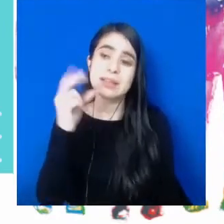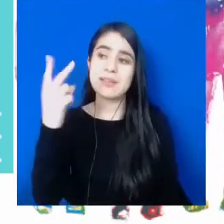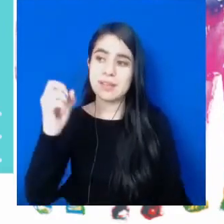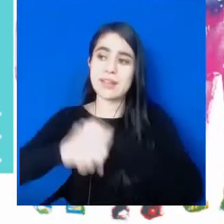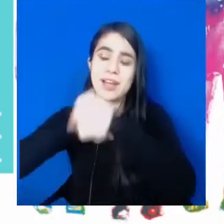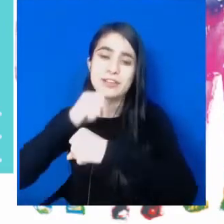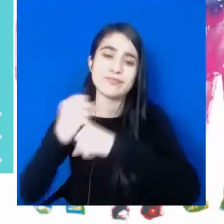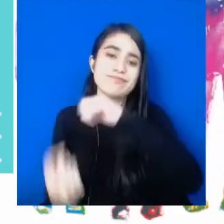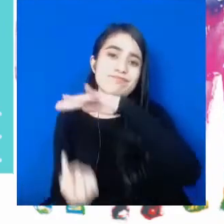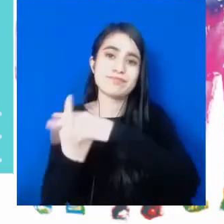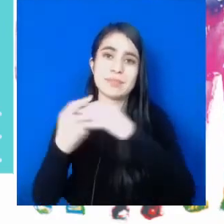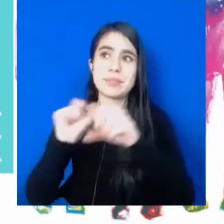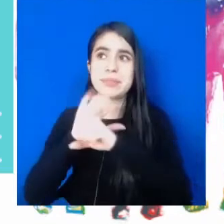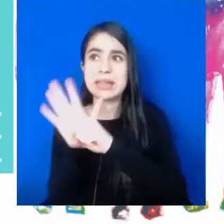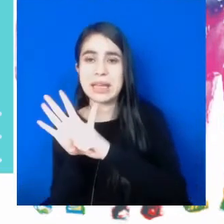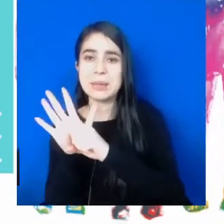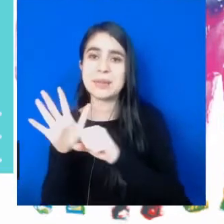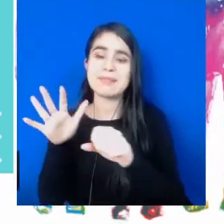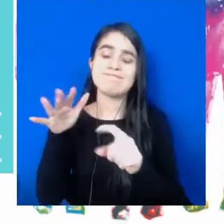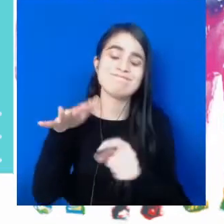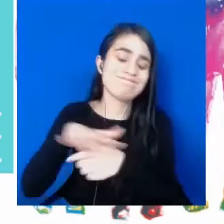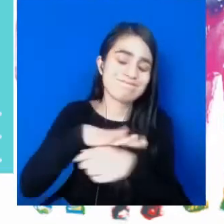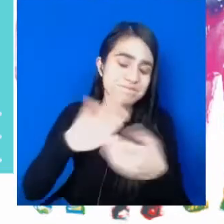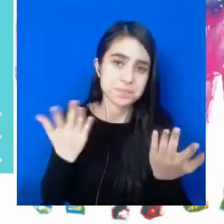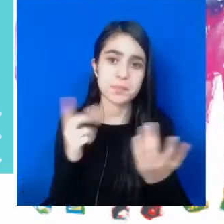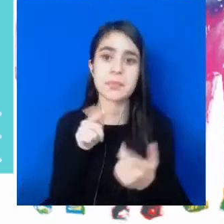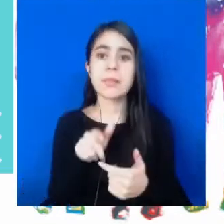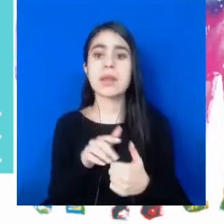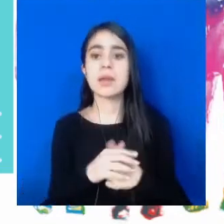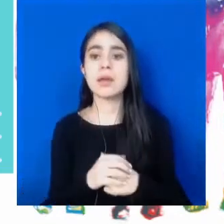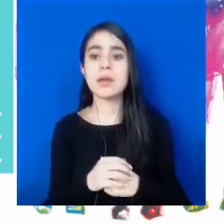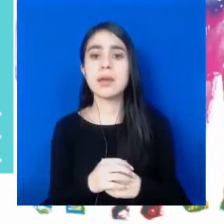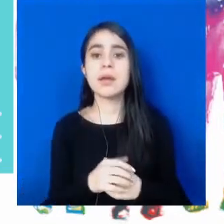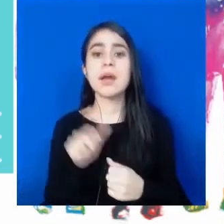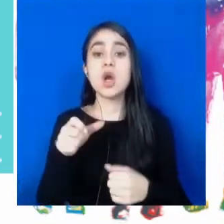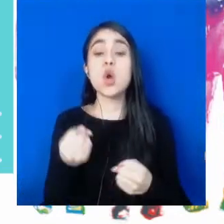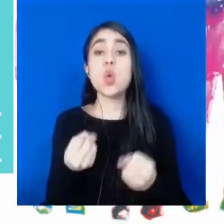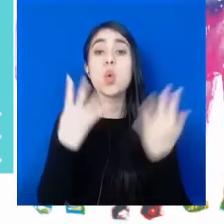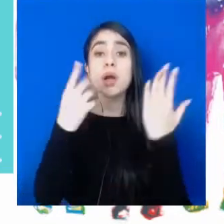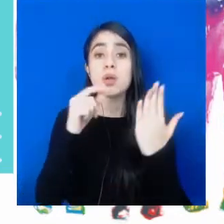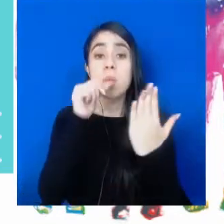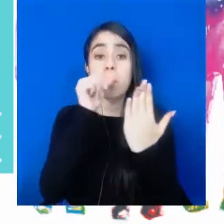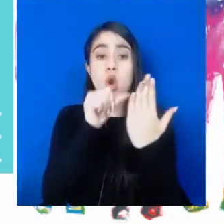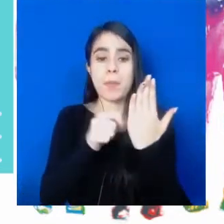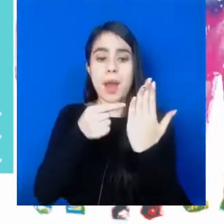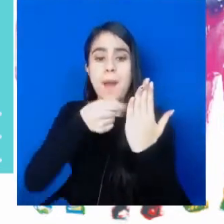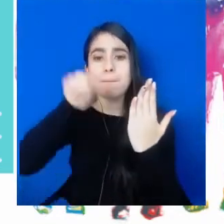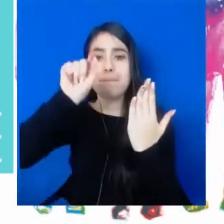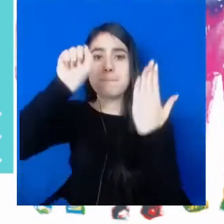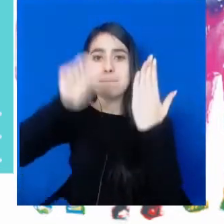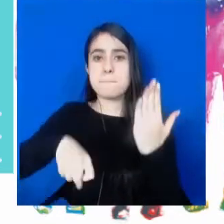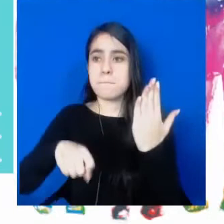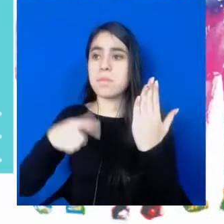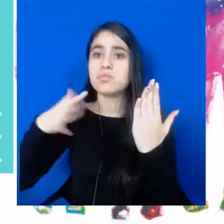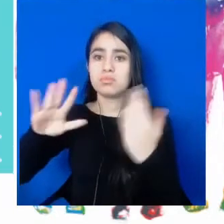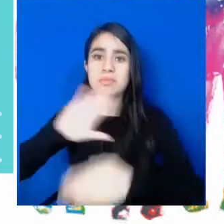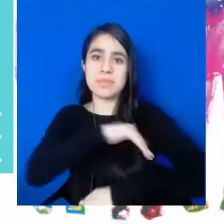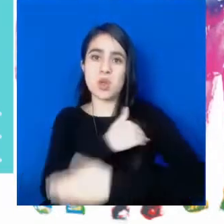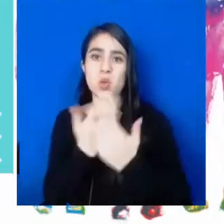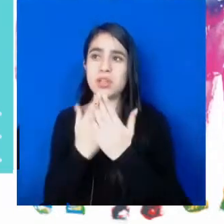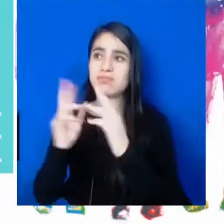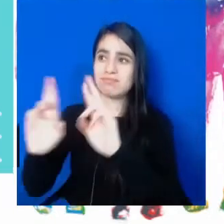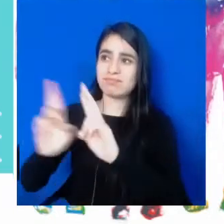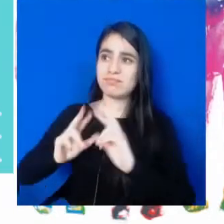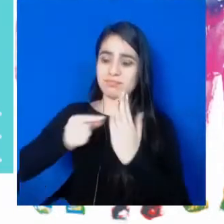el año de la pandemia intermitente. Primero, hemos conseguido 12 programas acreditados de alta